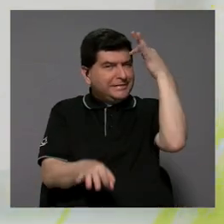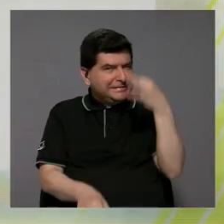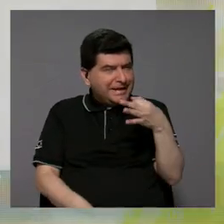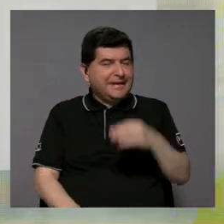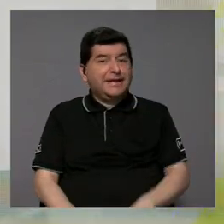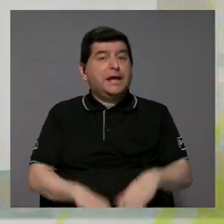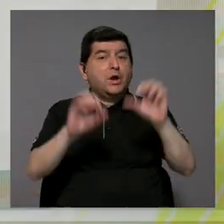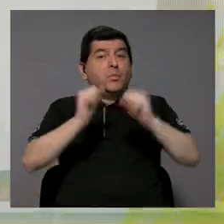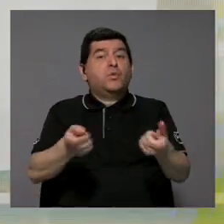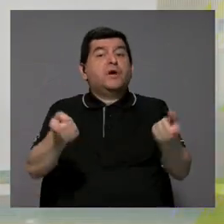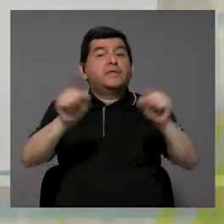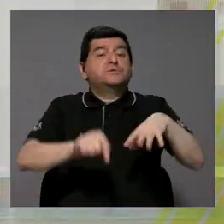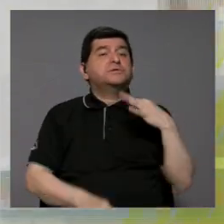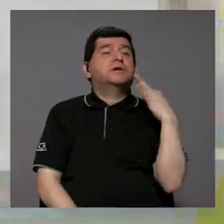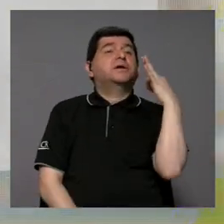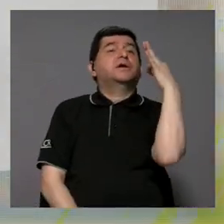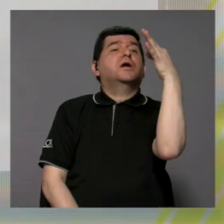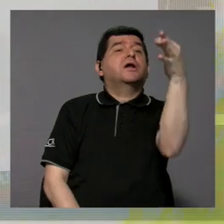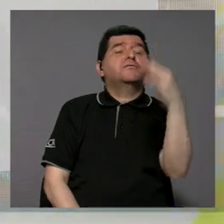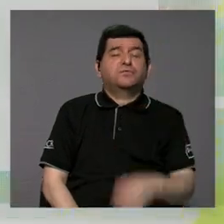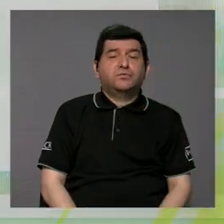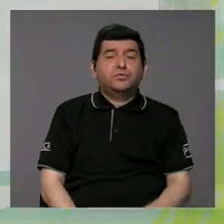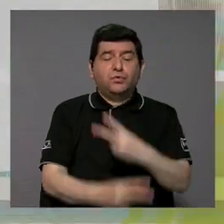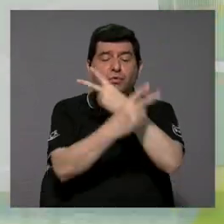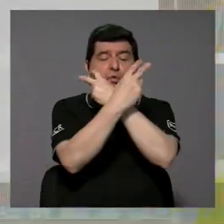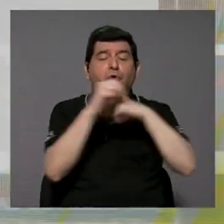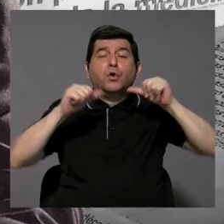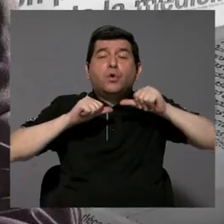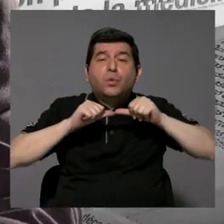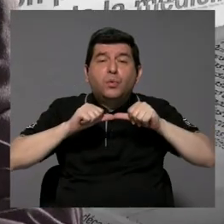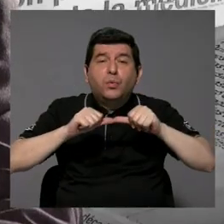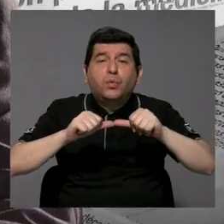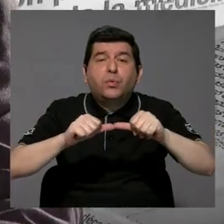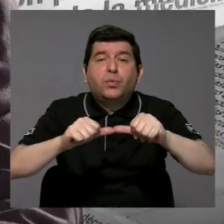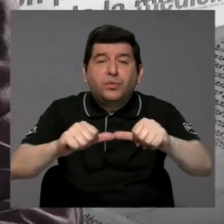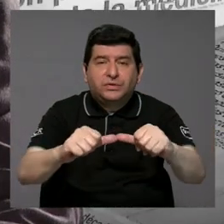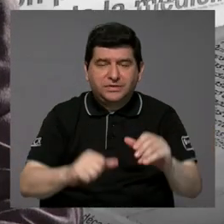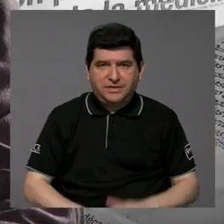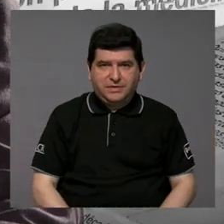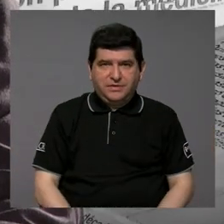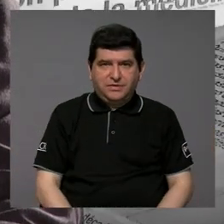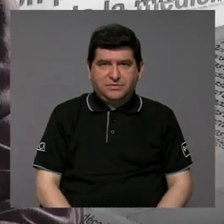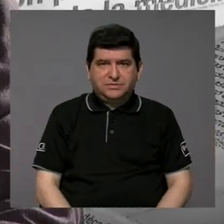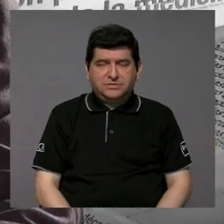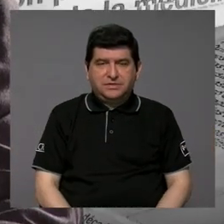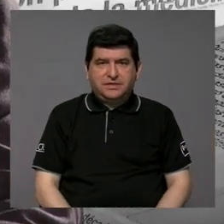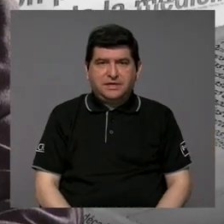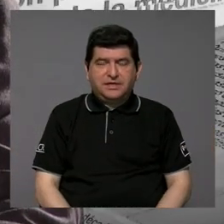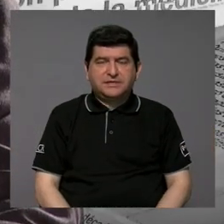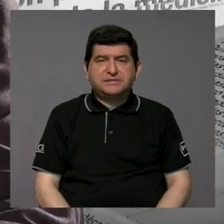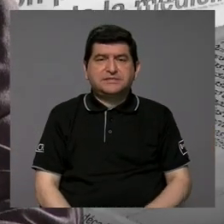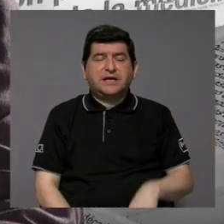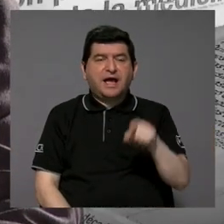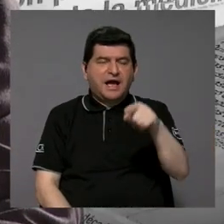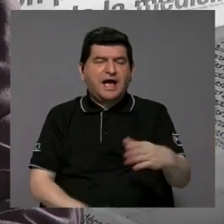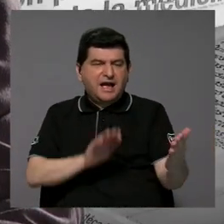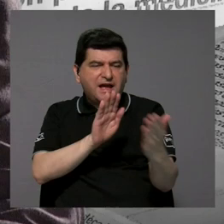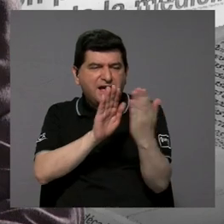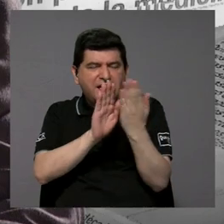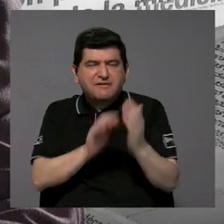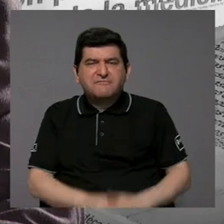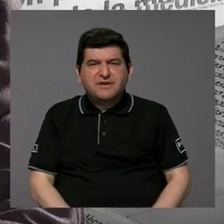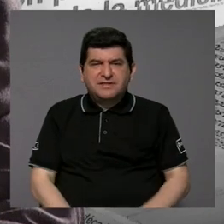lo que nos puede pasar a futuro con la toxicidad crónica, que son exposiciones a plaguicidas